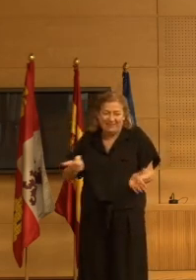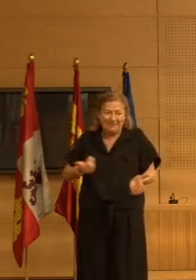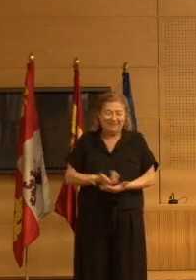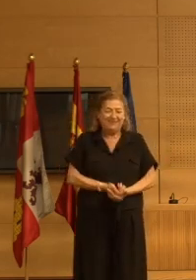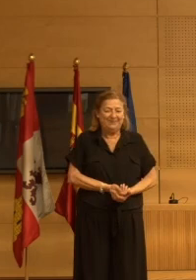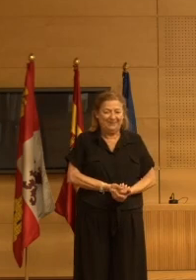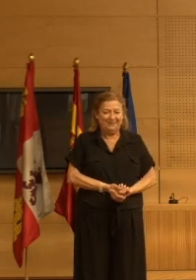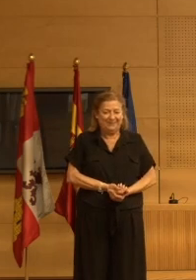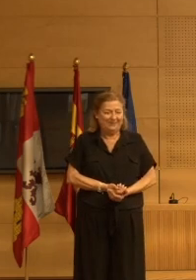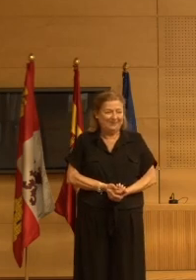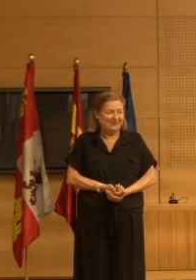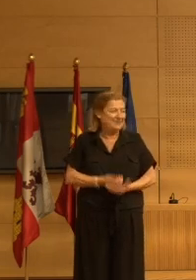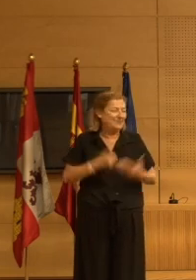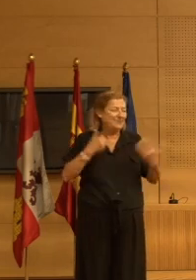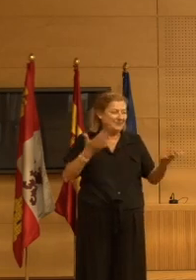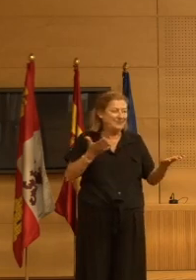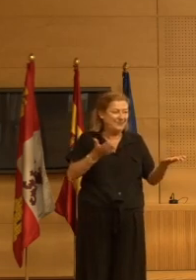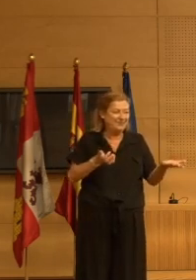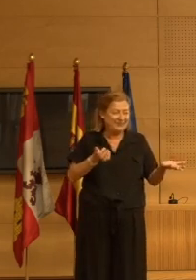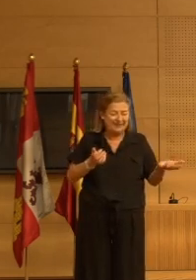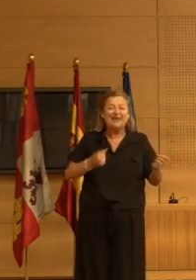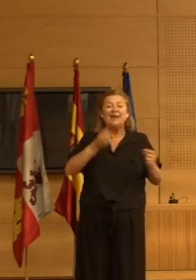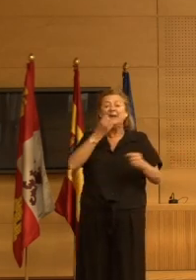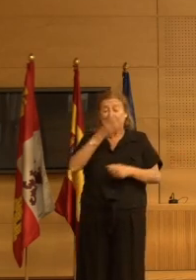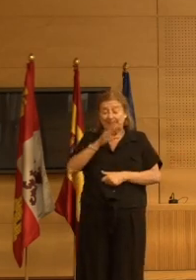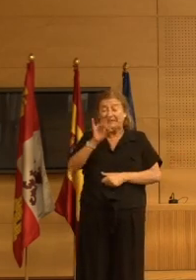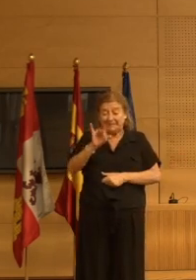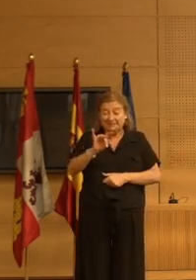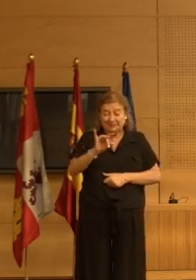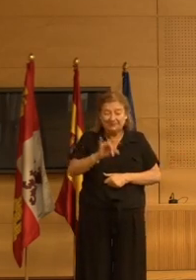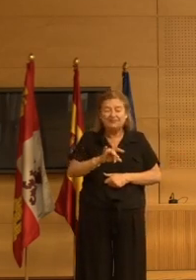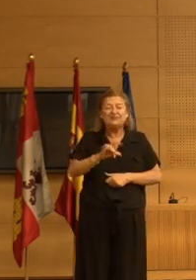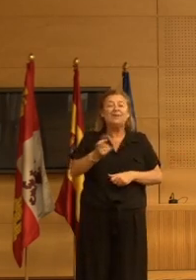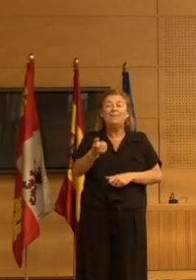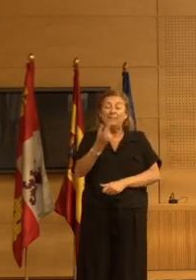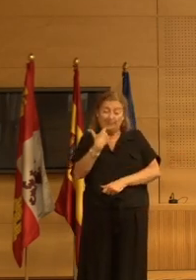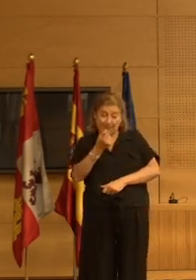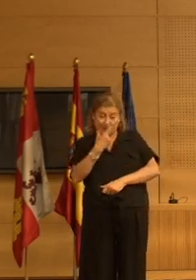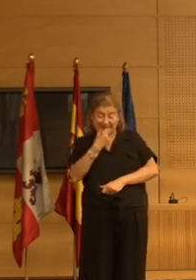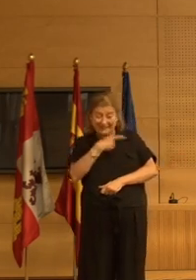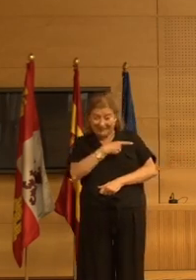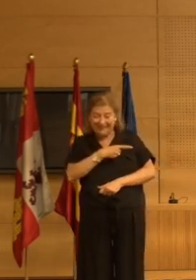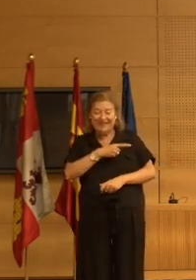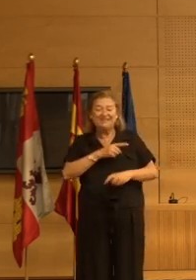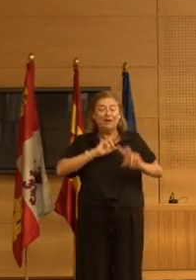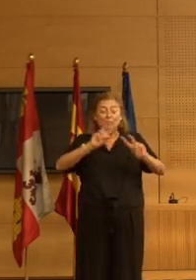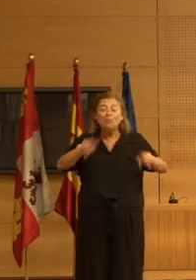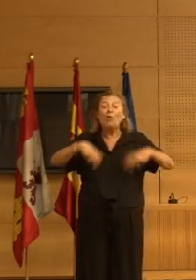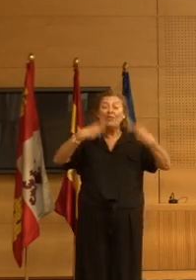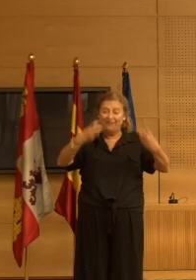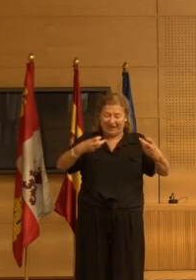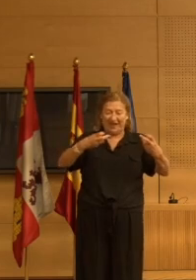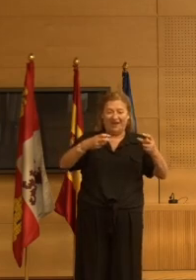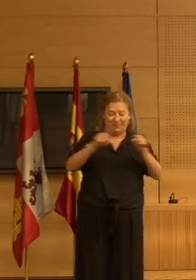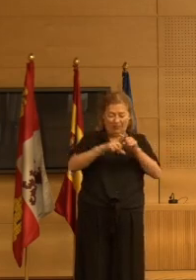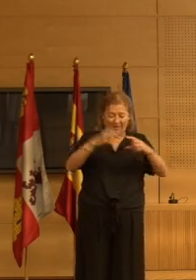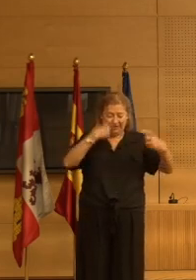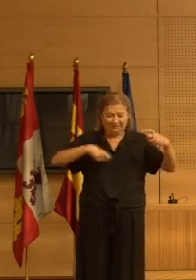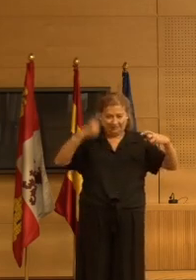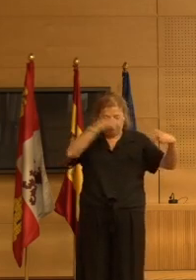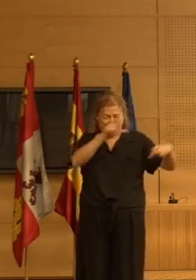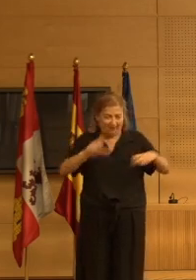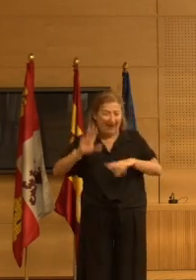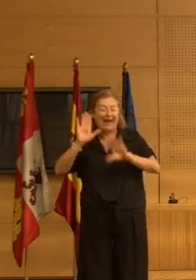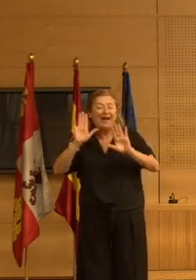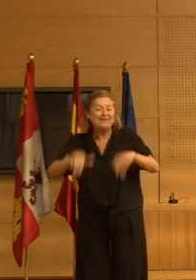Un punto excelente porque efectivamente los fármacos psicofármacos modifican la sinapsis y al final